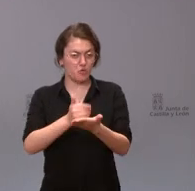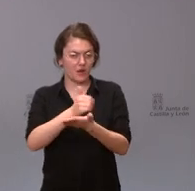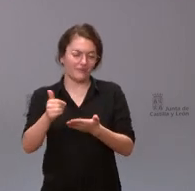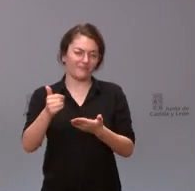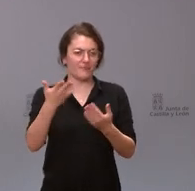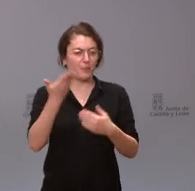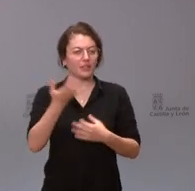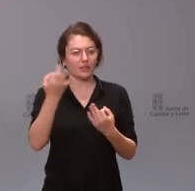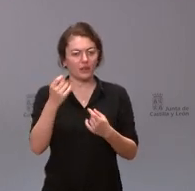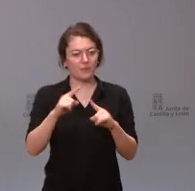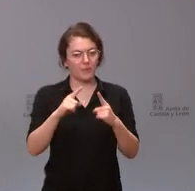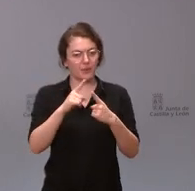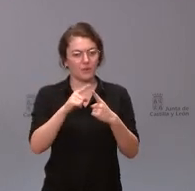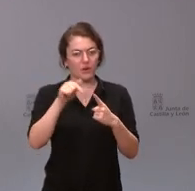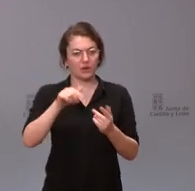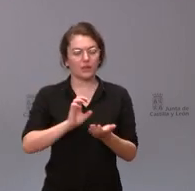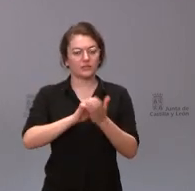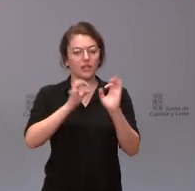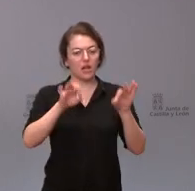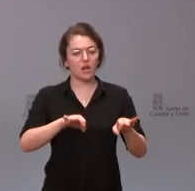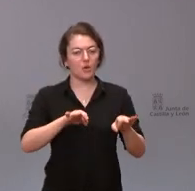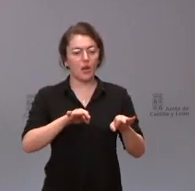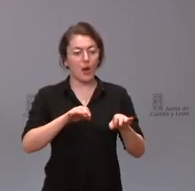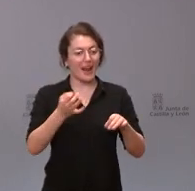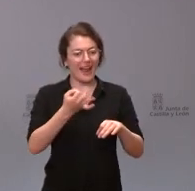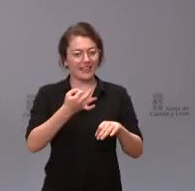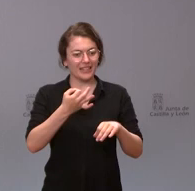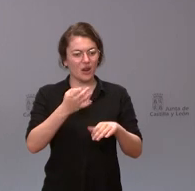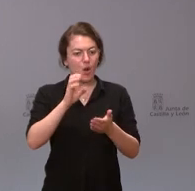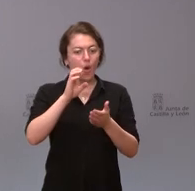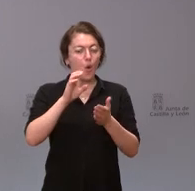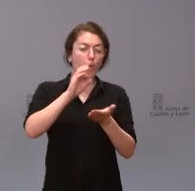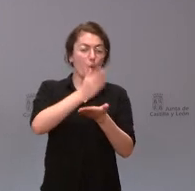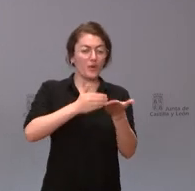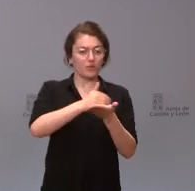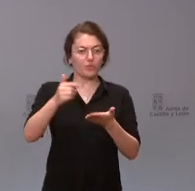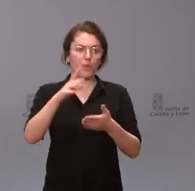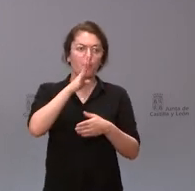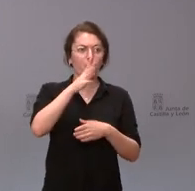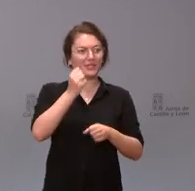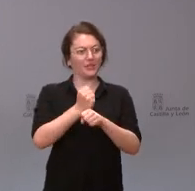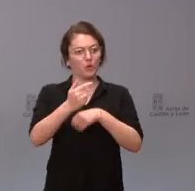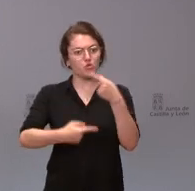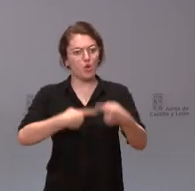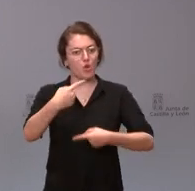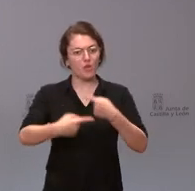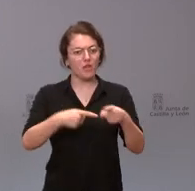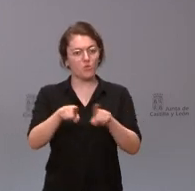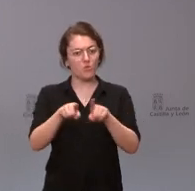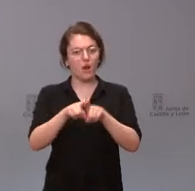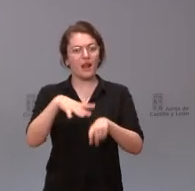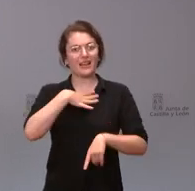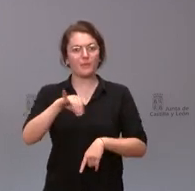que Castilla y León es una comunidad autónoma que por su configuración y por su trabajo diario pues es capaz de absorber